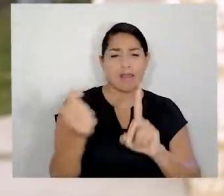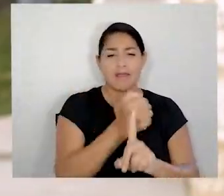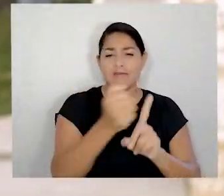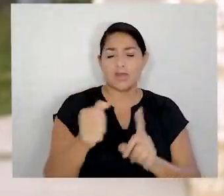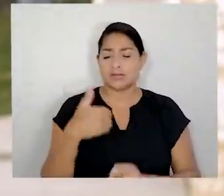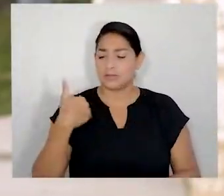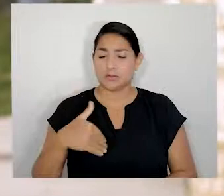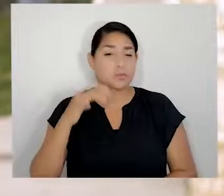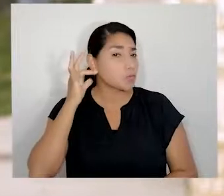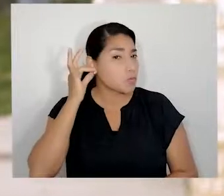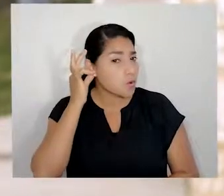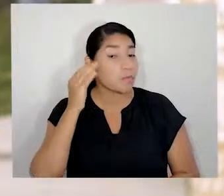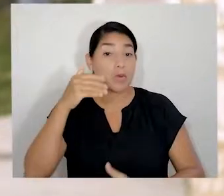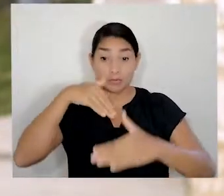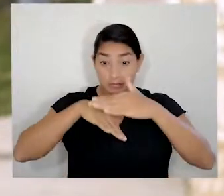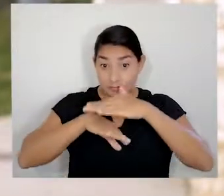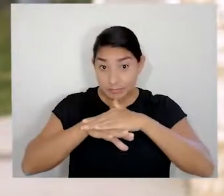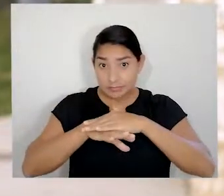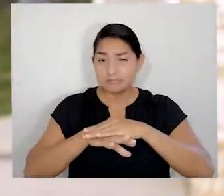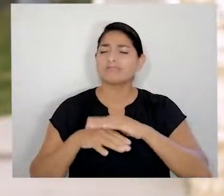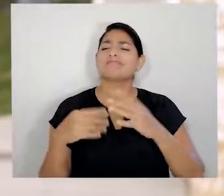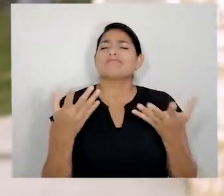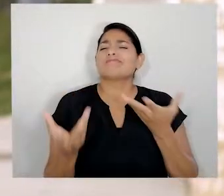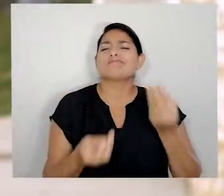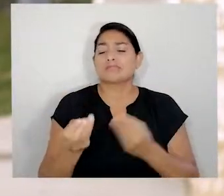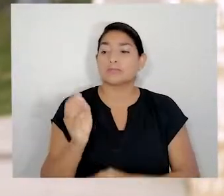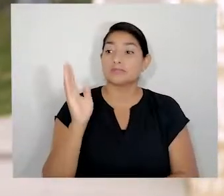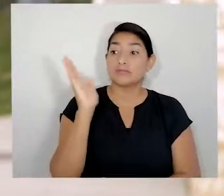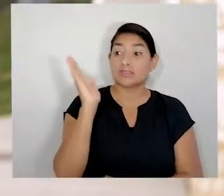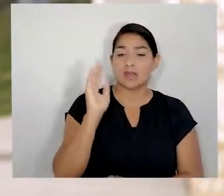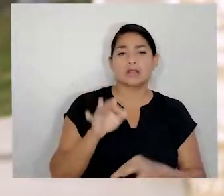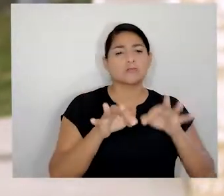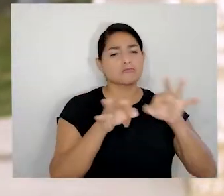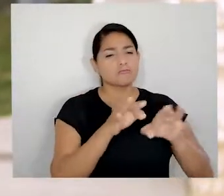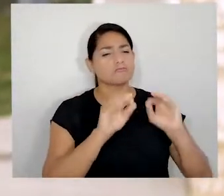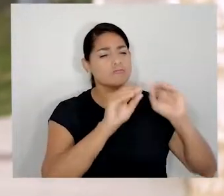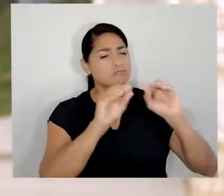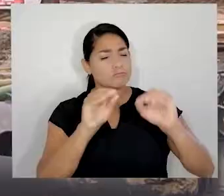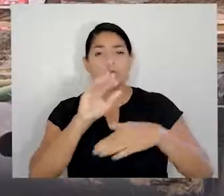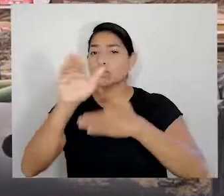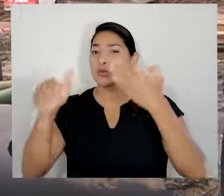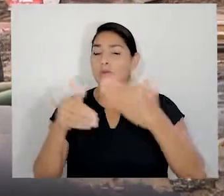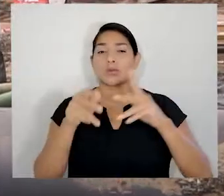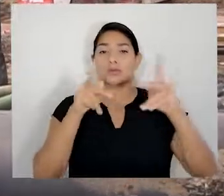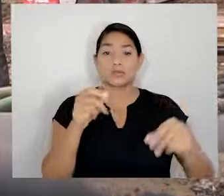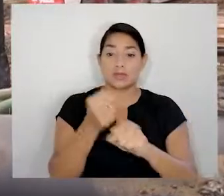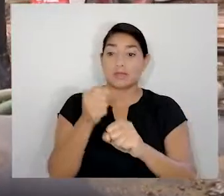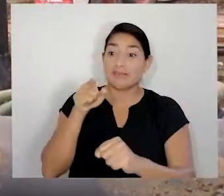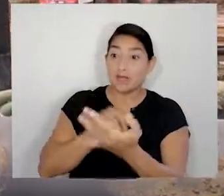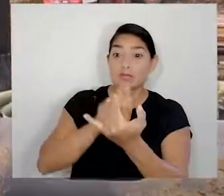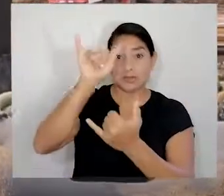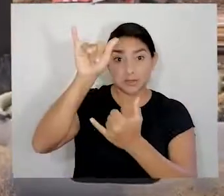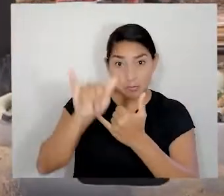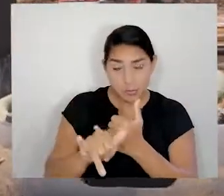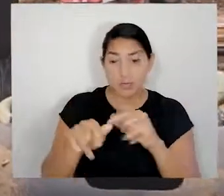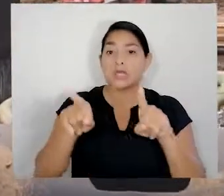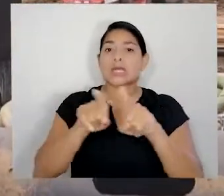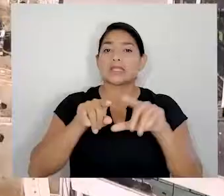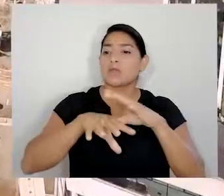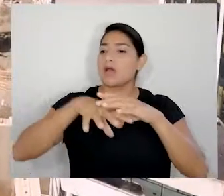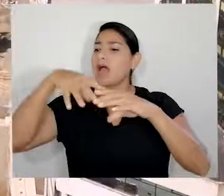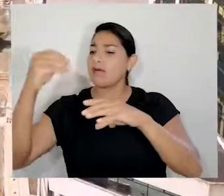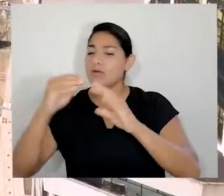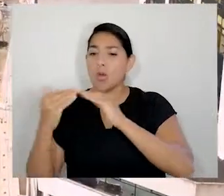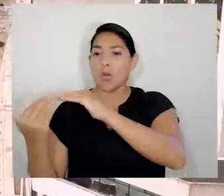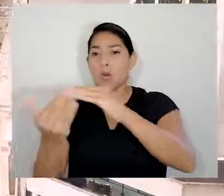la violencia de género. Por ejemplo, a nivel interno se están implementando charlas y conferencias para todas las personas que trabajamos en el proyecto y